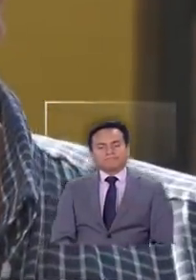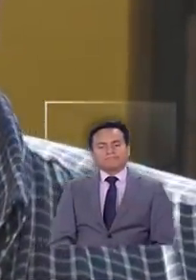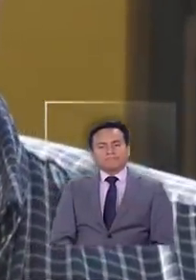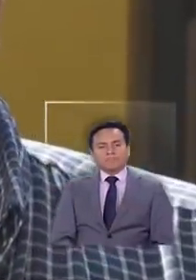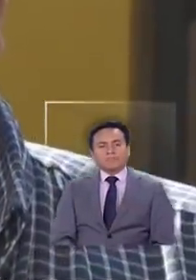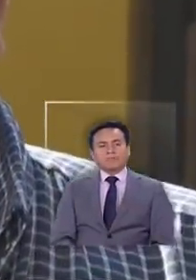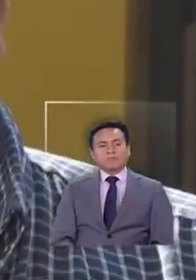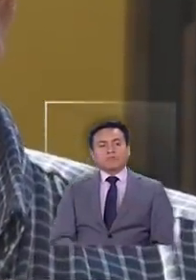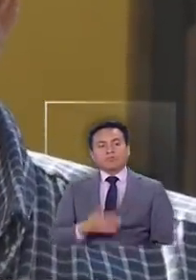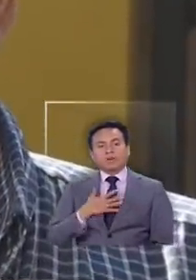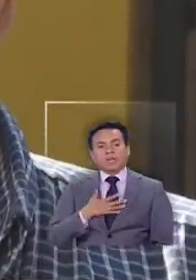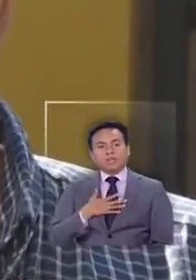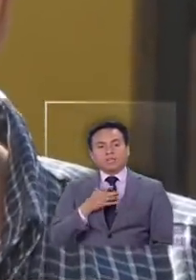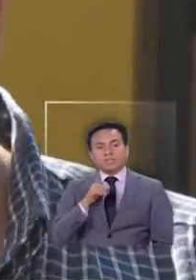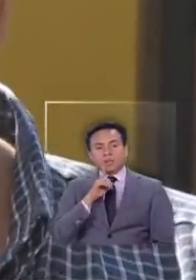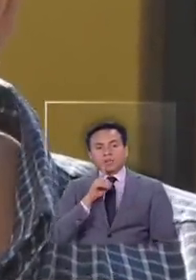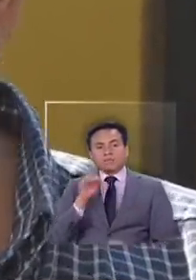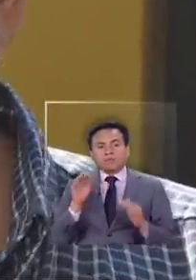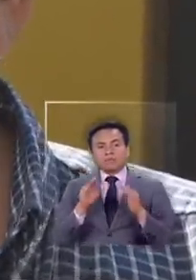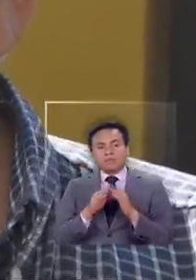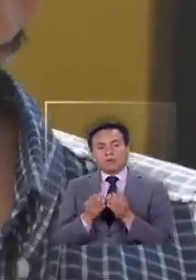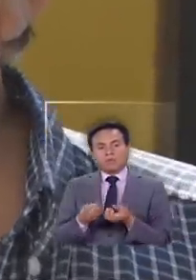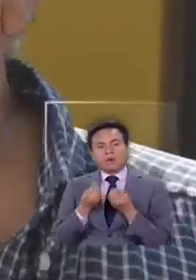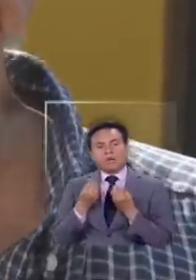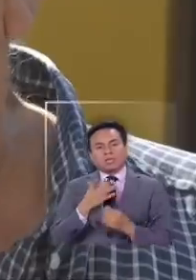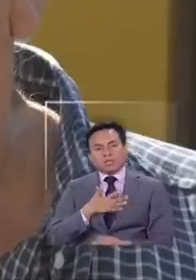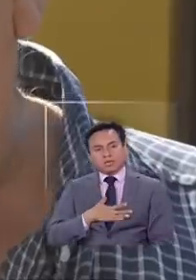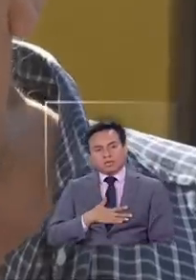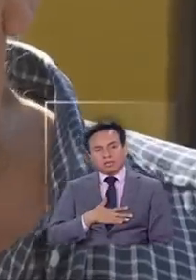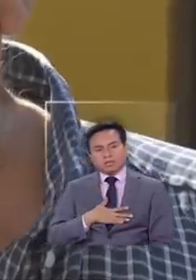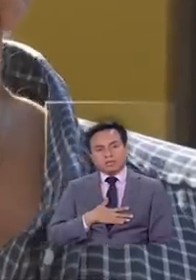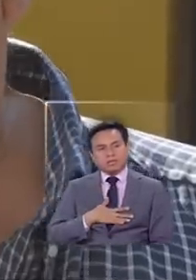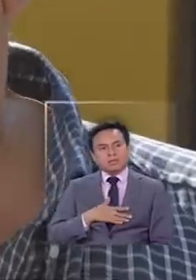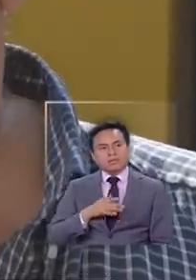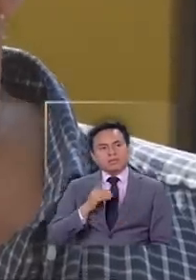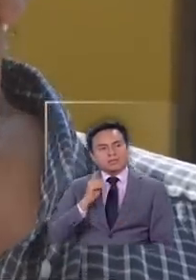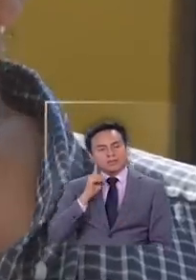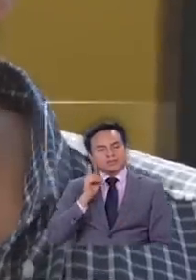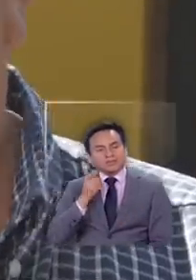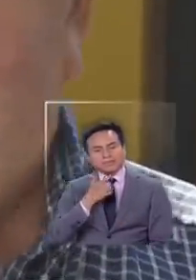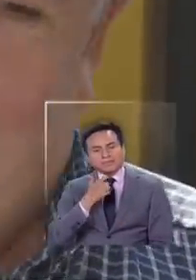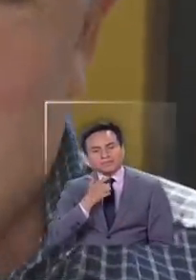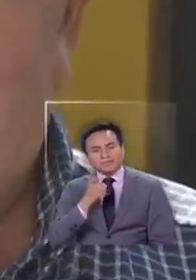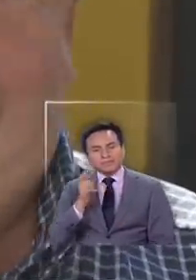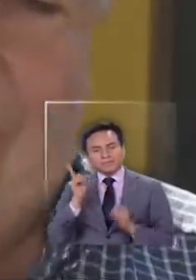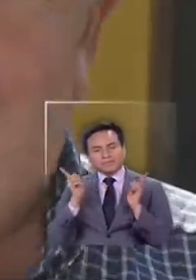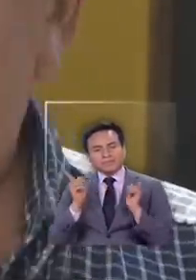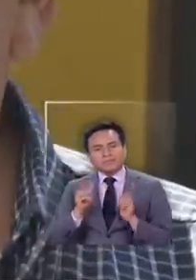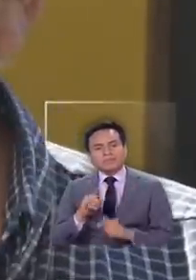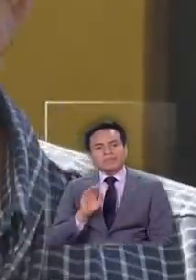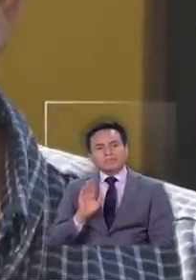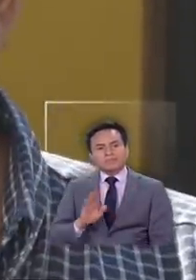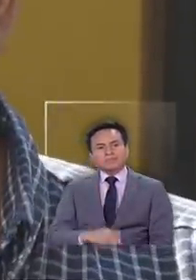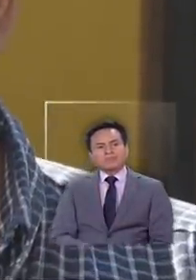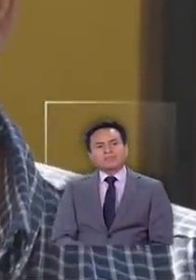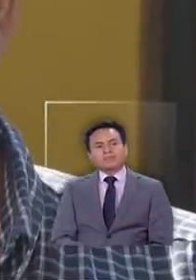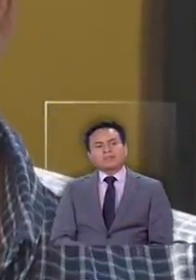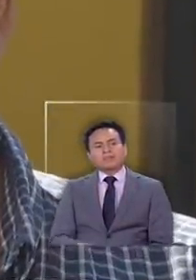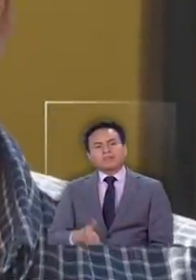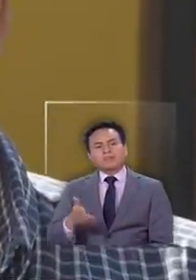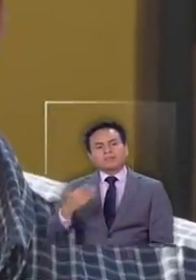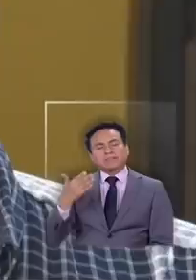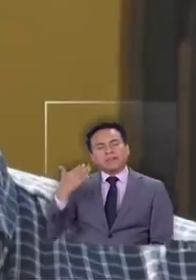menos mal que tenía una vivienda buena del hospital de Buin ahí vivía estaba